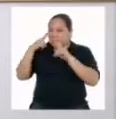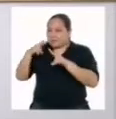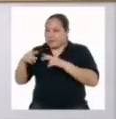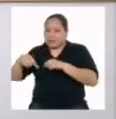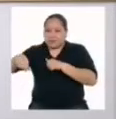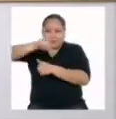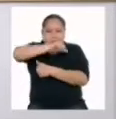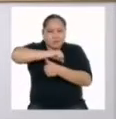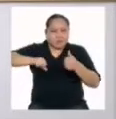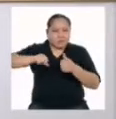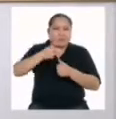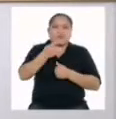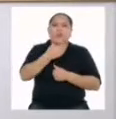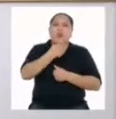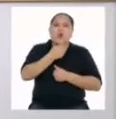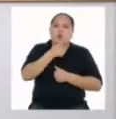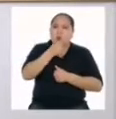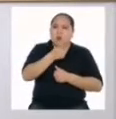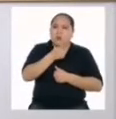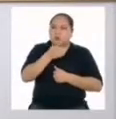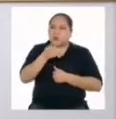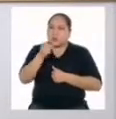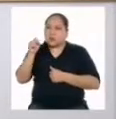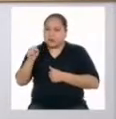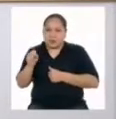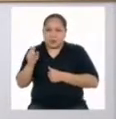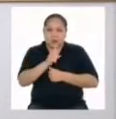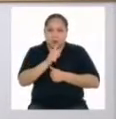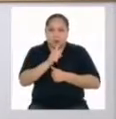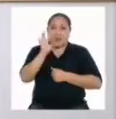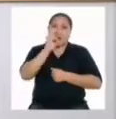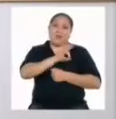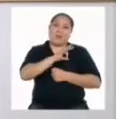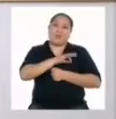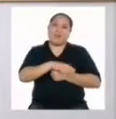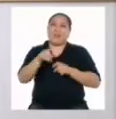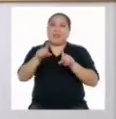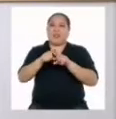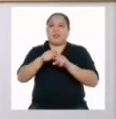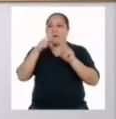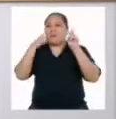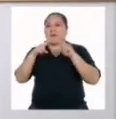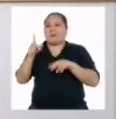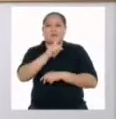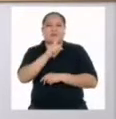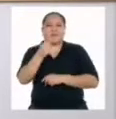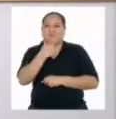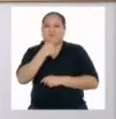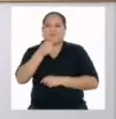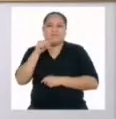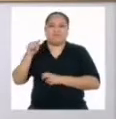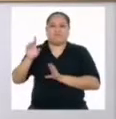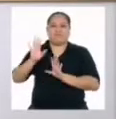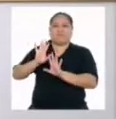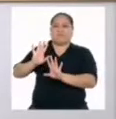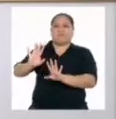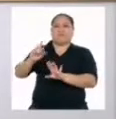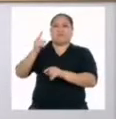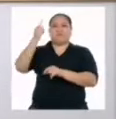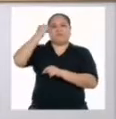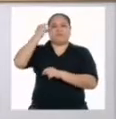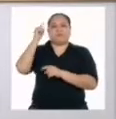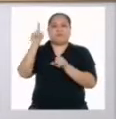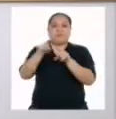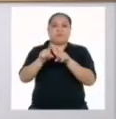nos gusta y aprovecharlo al máximo. Así como también reconocer aquello que no nos gusta tanto y